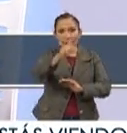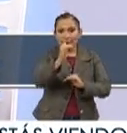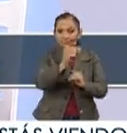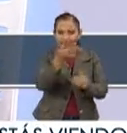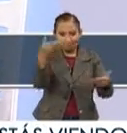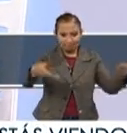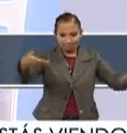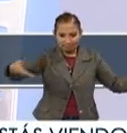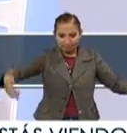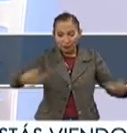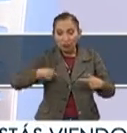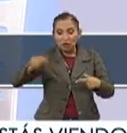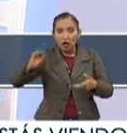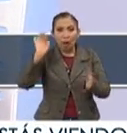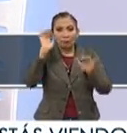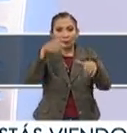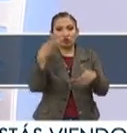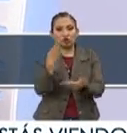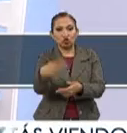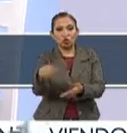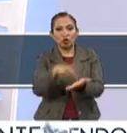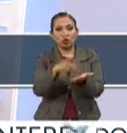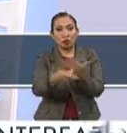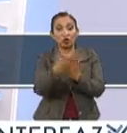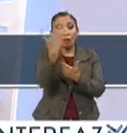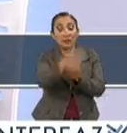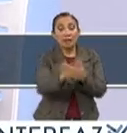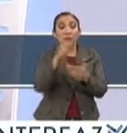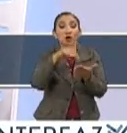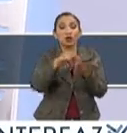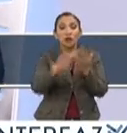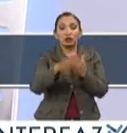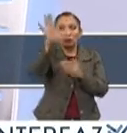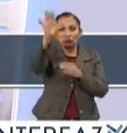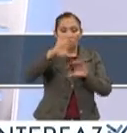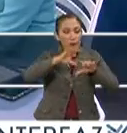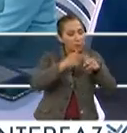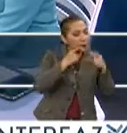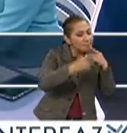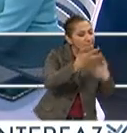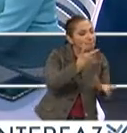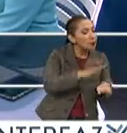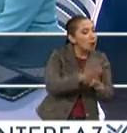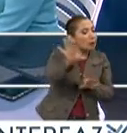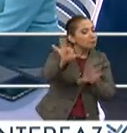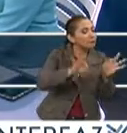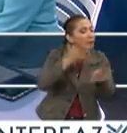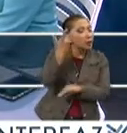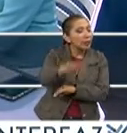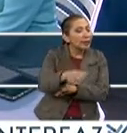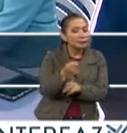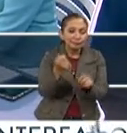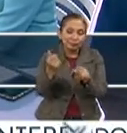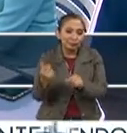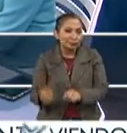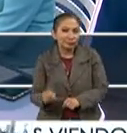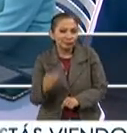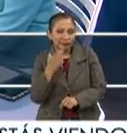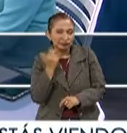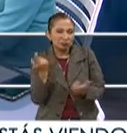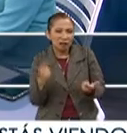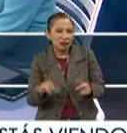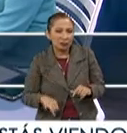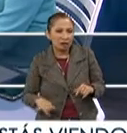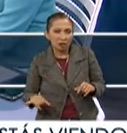Entonces, en esta lógica, la ciudadanía inscribe estos. Si hay más de diez proyectos, se reúne un comité vecinal para decidir, bueno, hay que descartar algunos que no